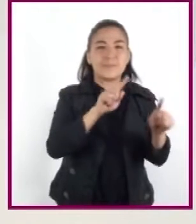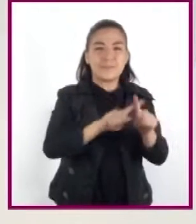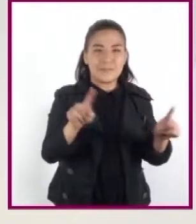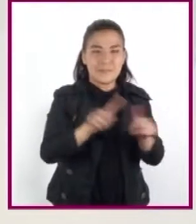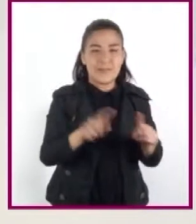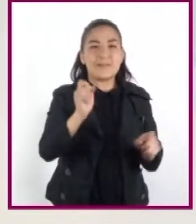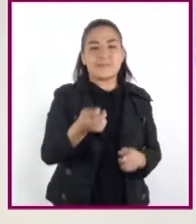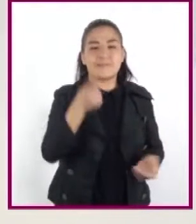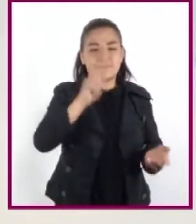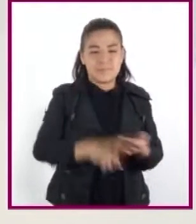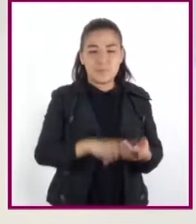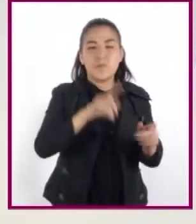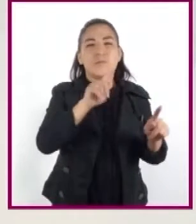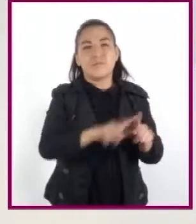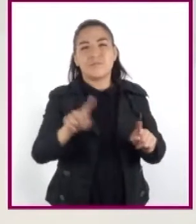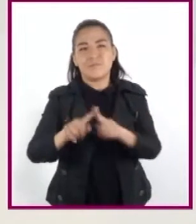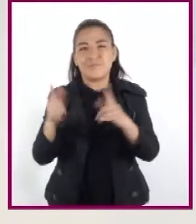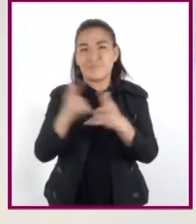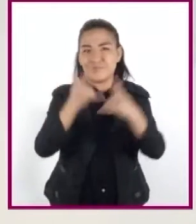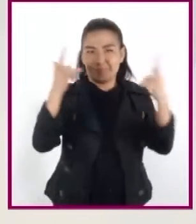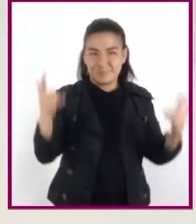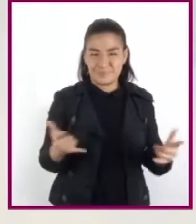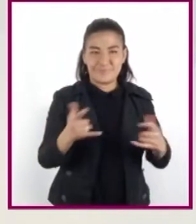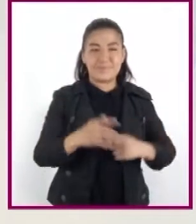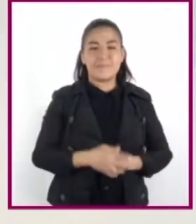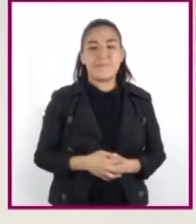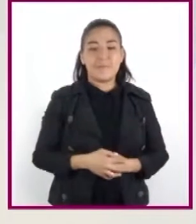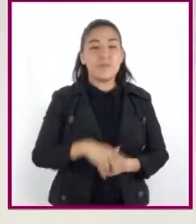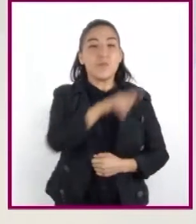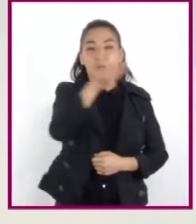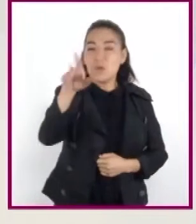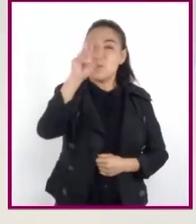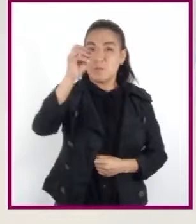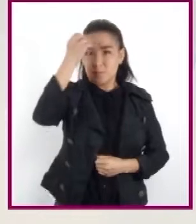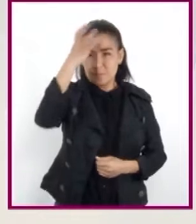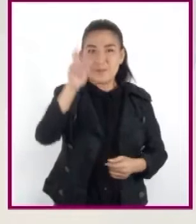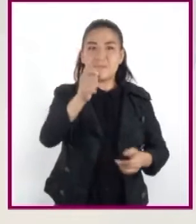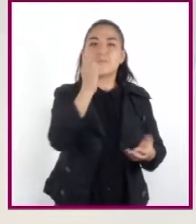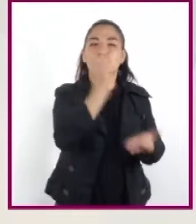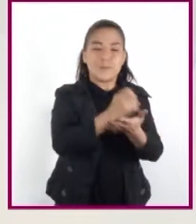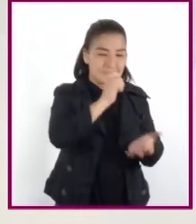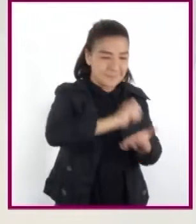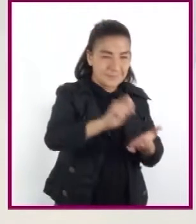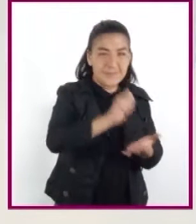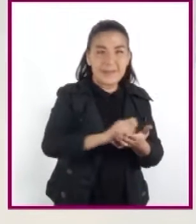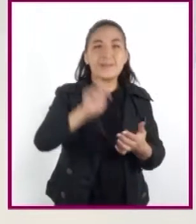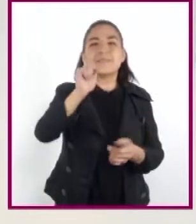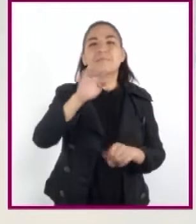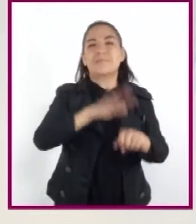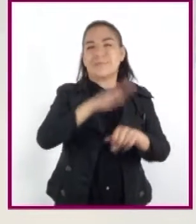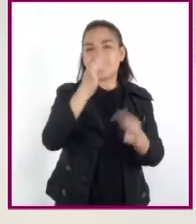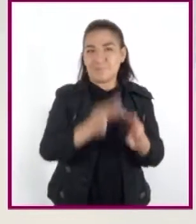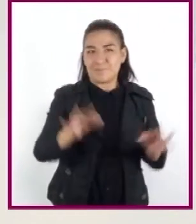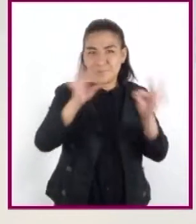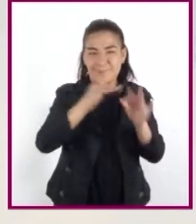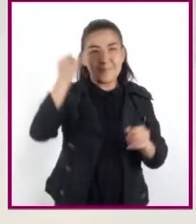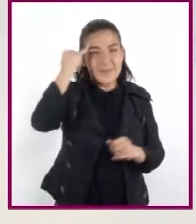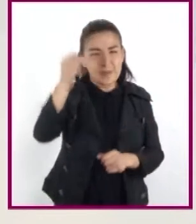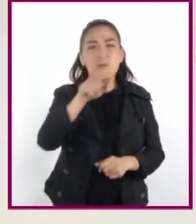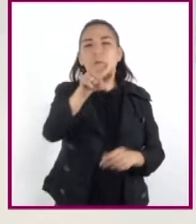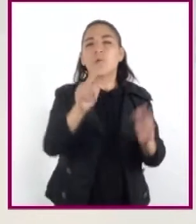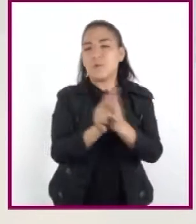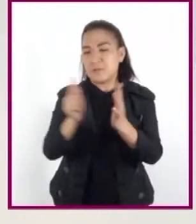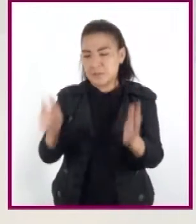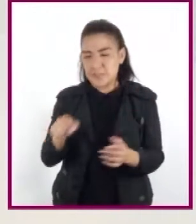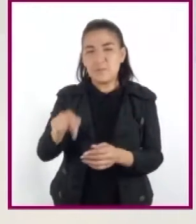Mesoamérica y sus periodos históricos. No olviden anotar en su cuaderno las ideas más importantes, consultar su